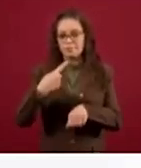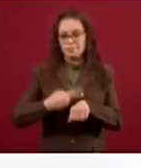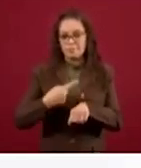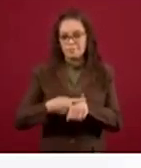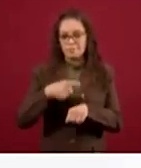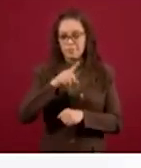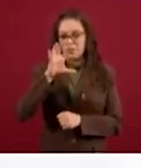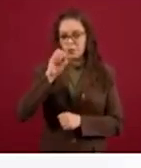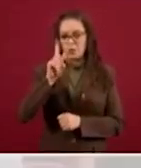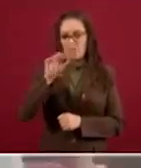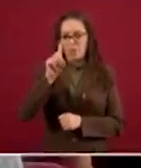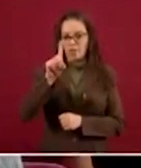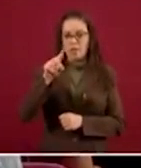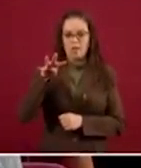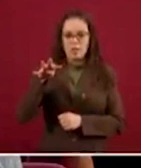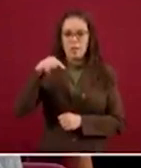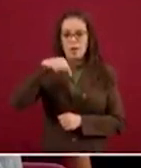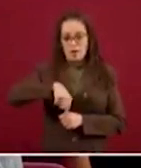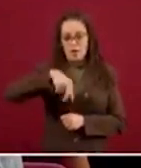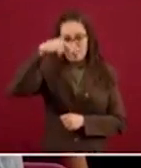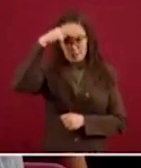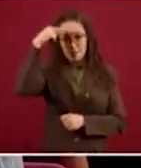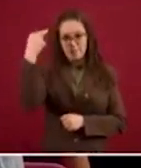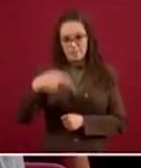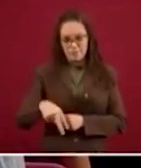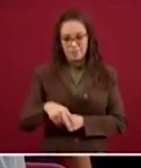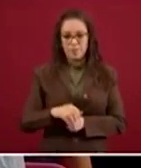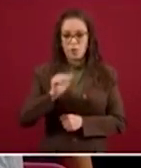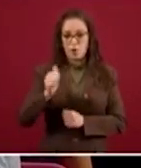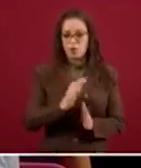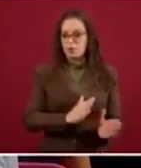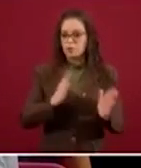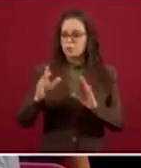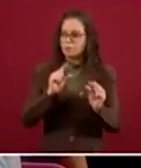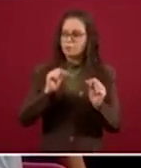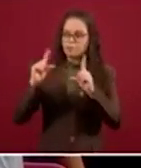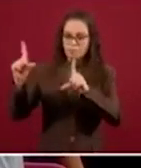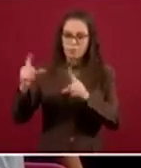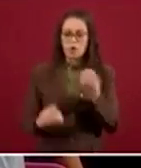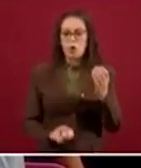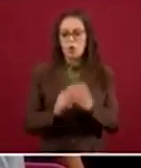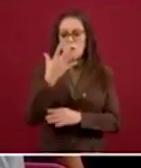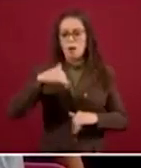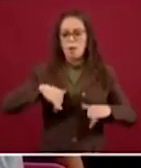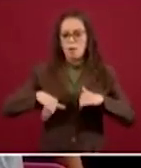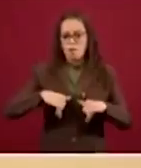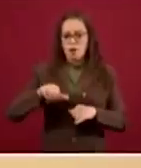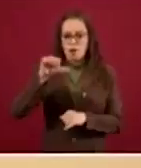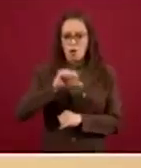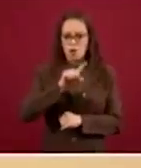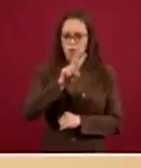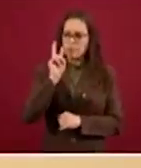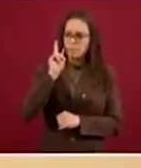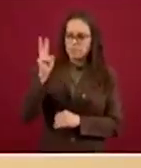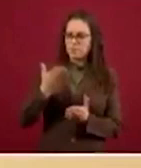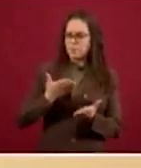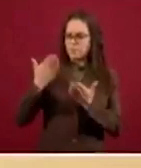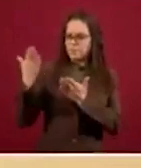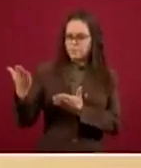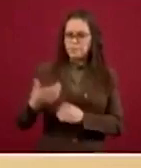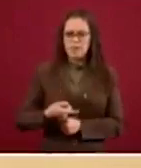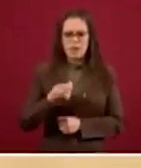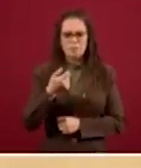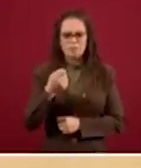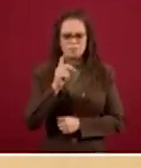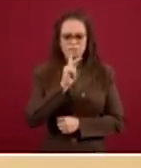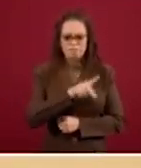en México. La siguiente diapositiva es un nuevo mapa que queremos introducir el día de hoy, que es similar